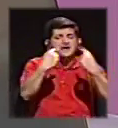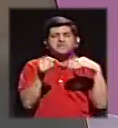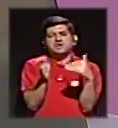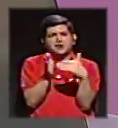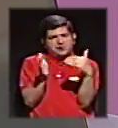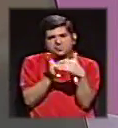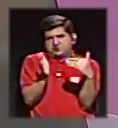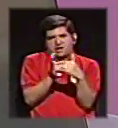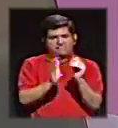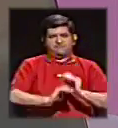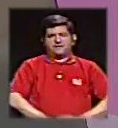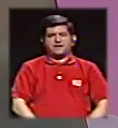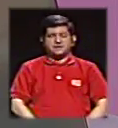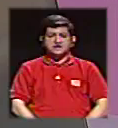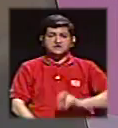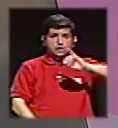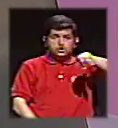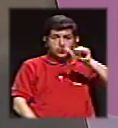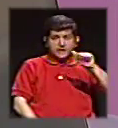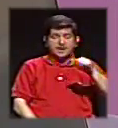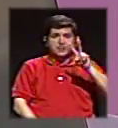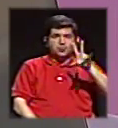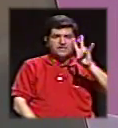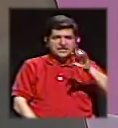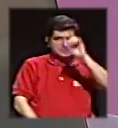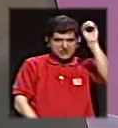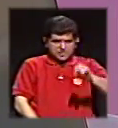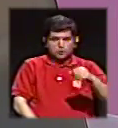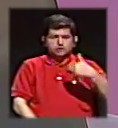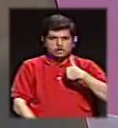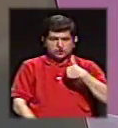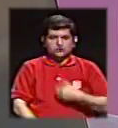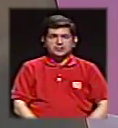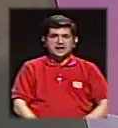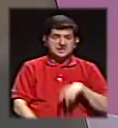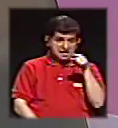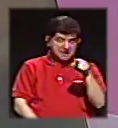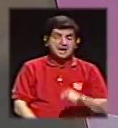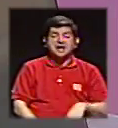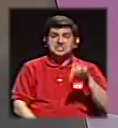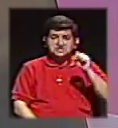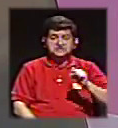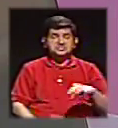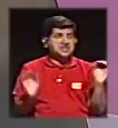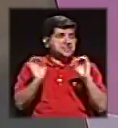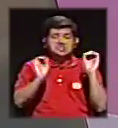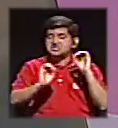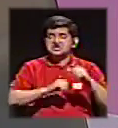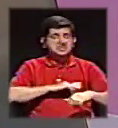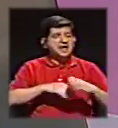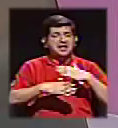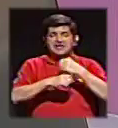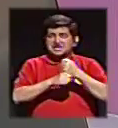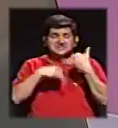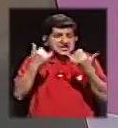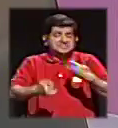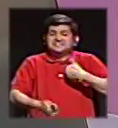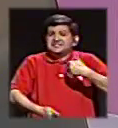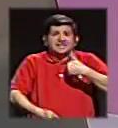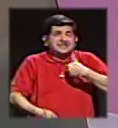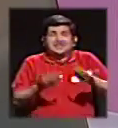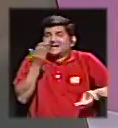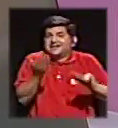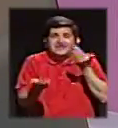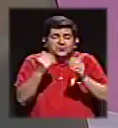etc. Don Johnny tiene este 27% que está ahí efectivamente sin hacer nada. Lo tiene, lo ha